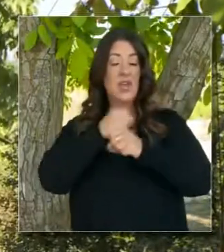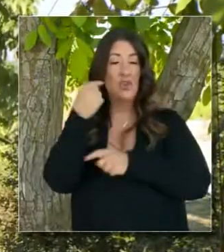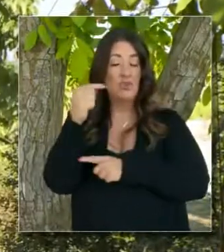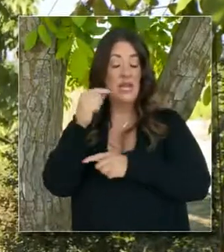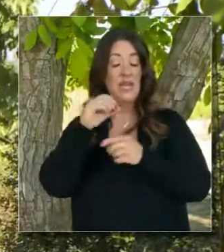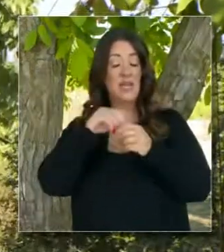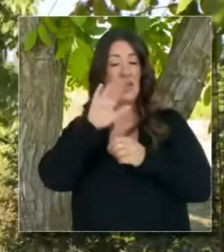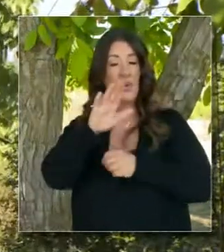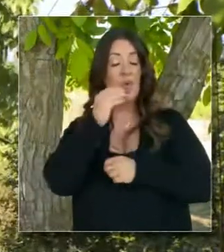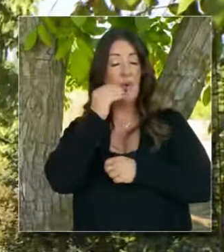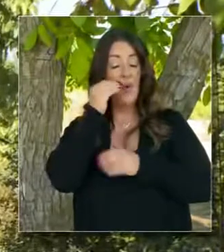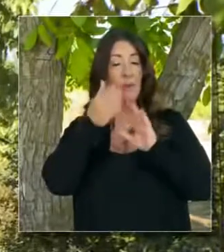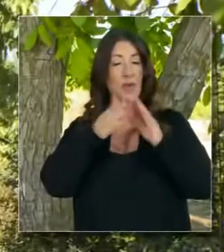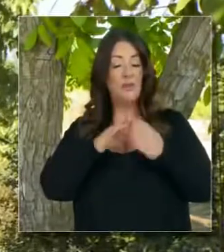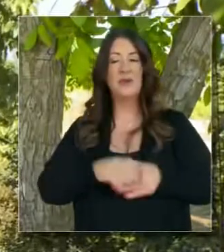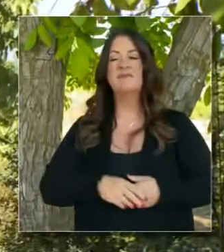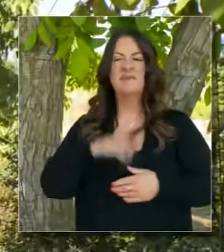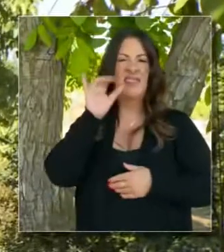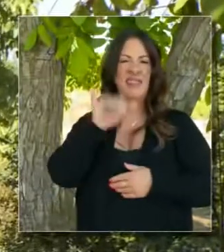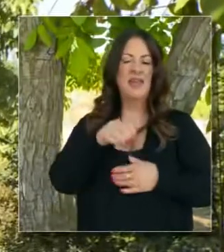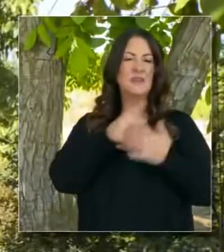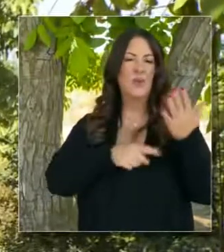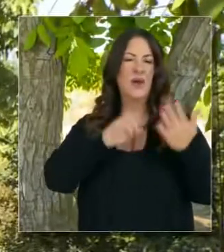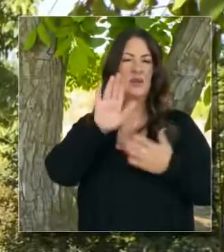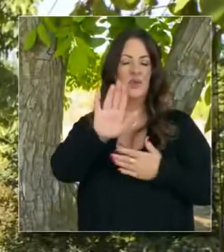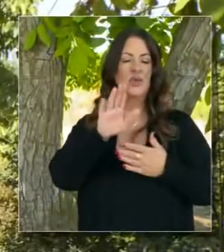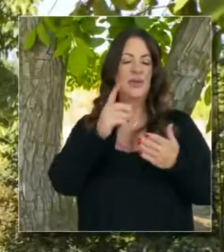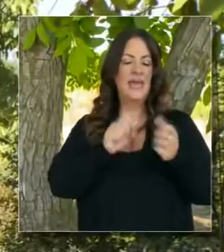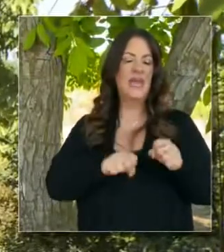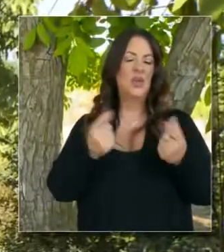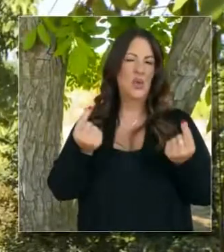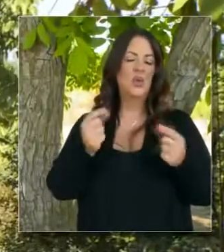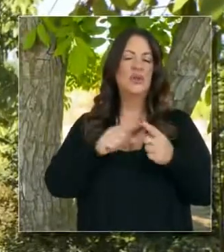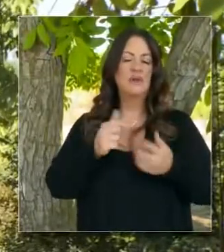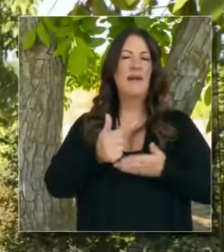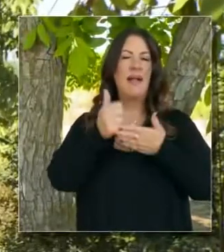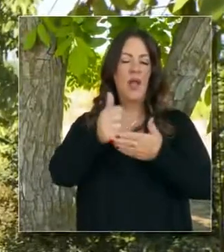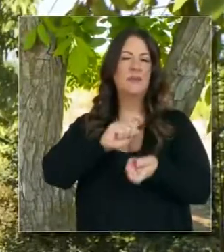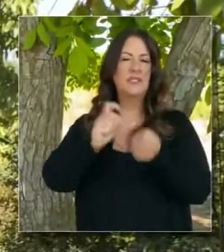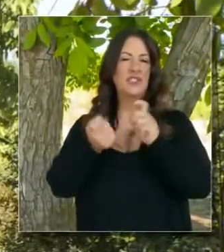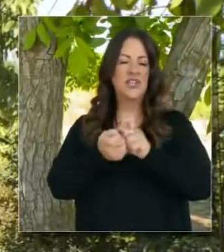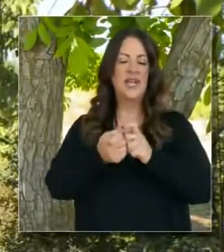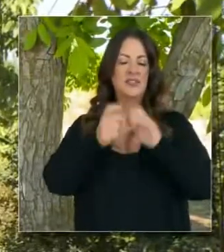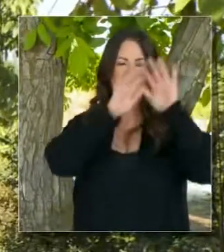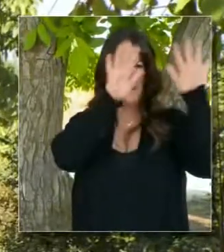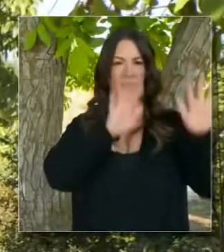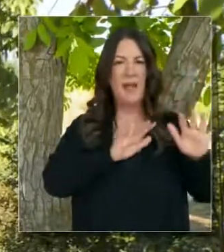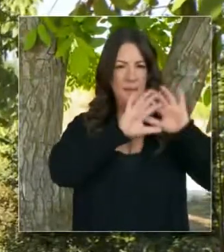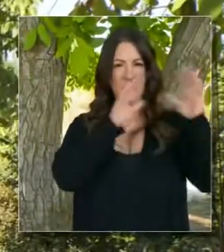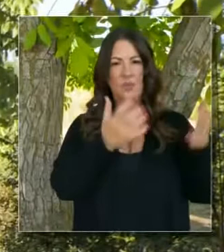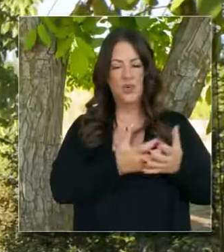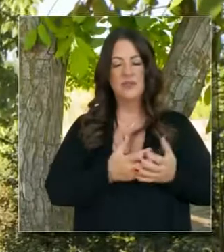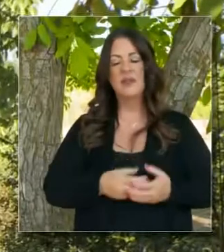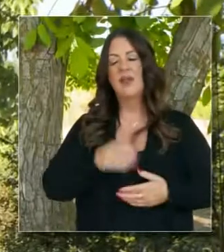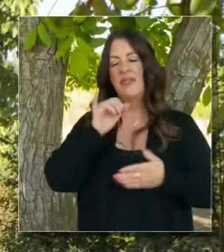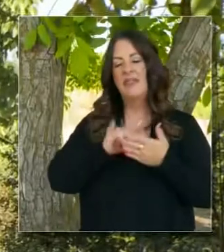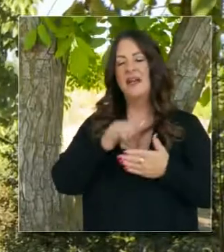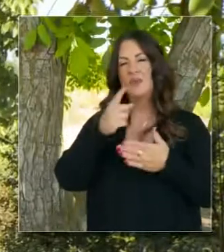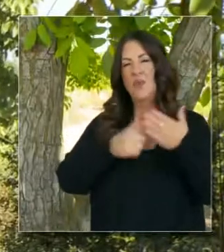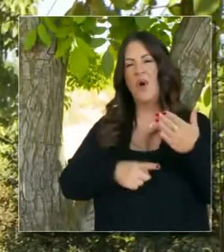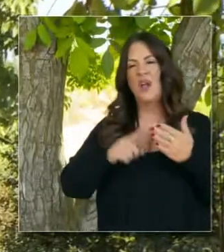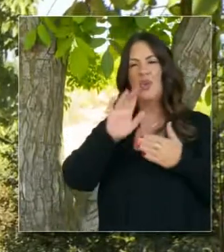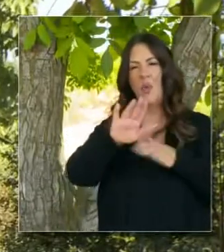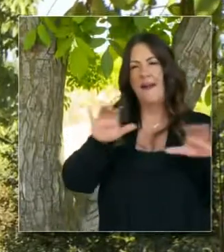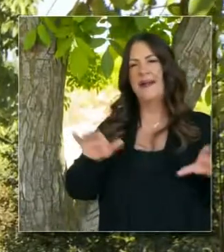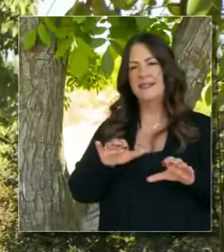colectivamente al bienestar del Estado, sino que también estamos comprometiéndonos a generaciones futuras que creo